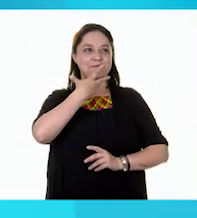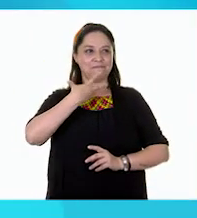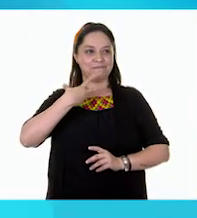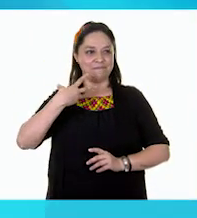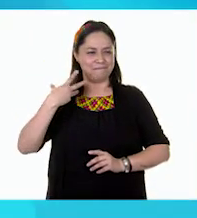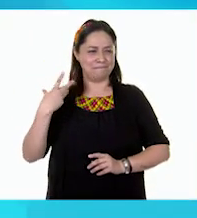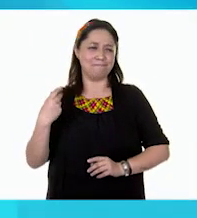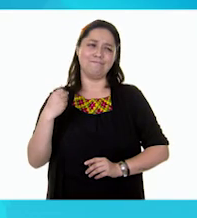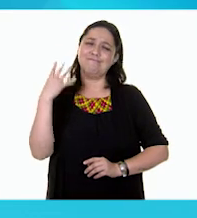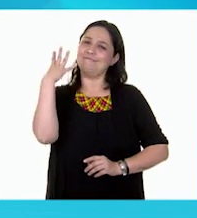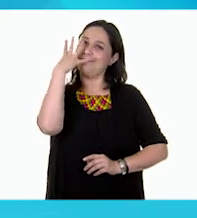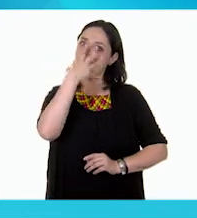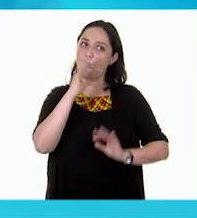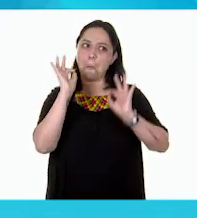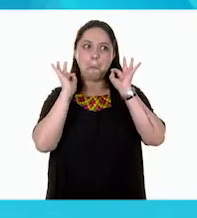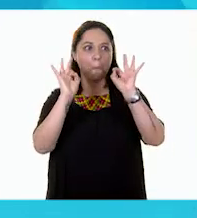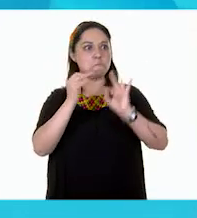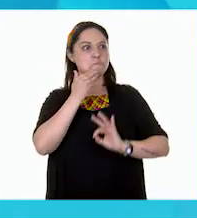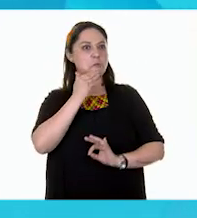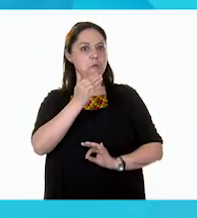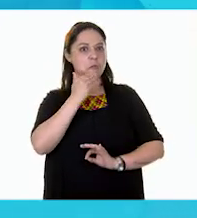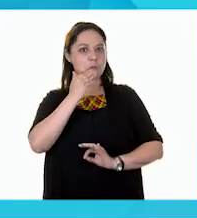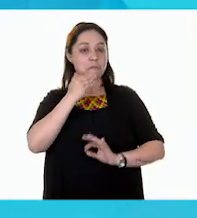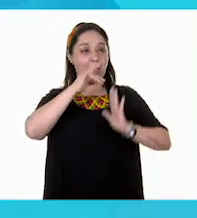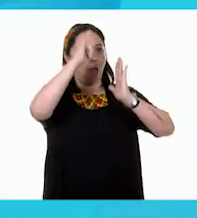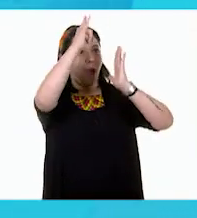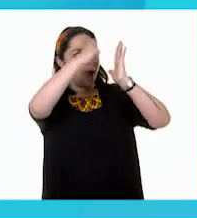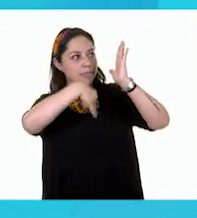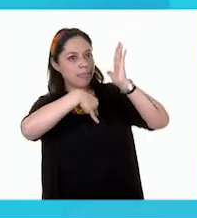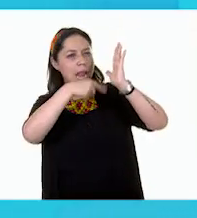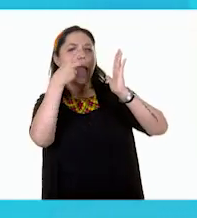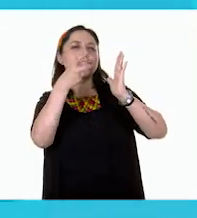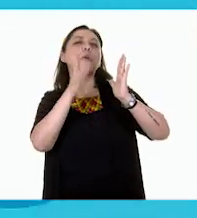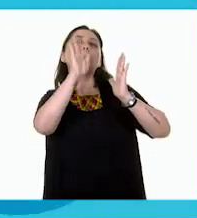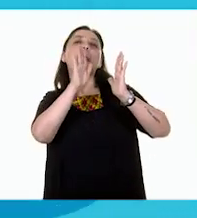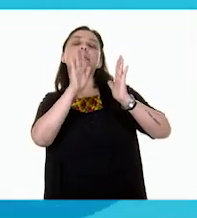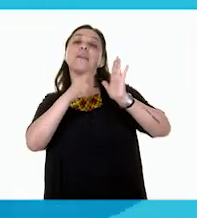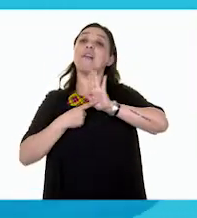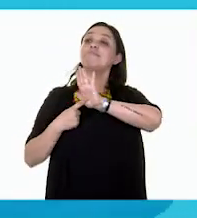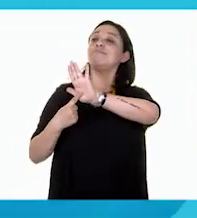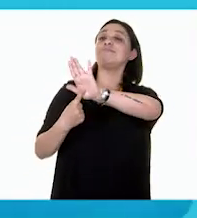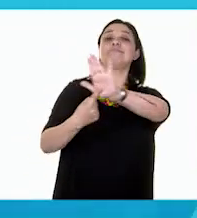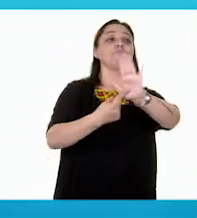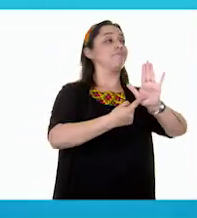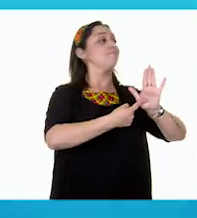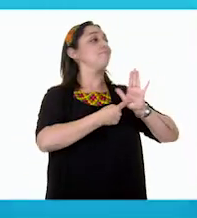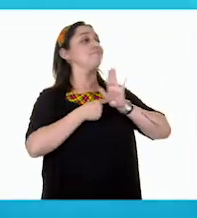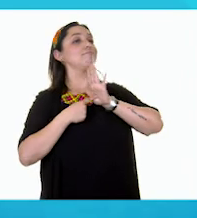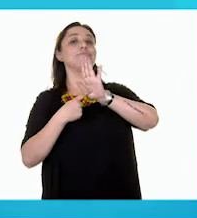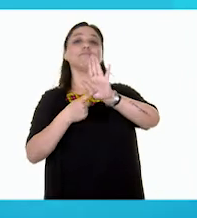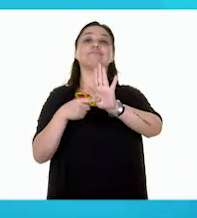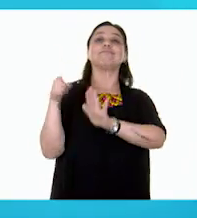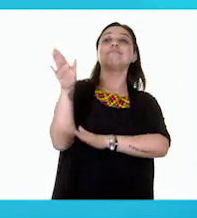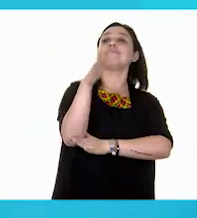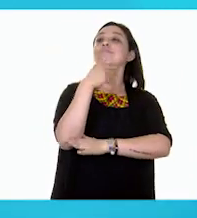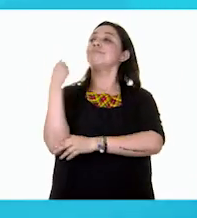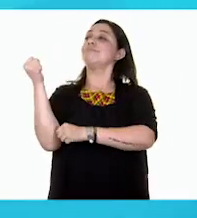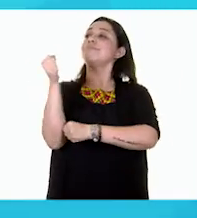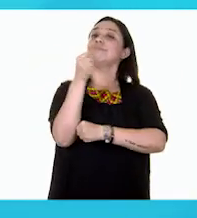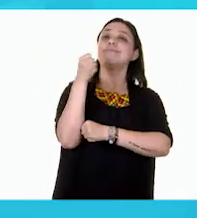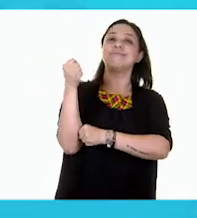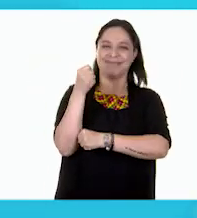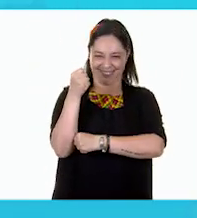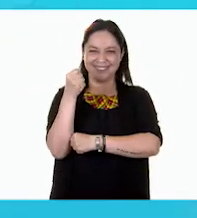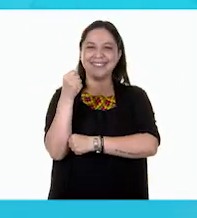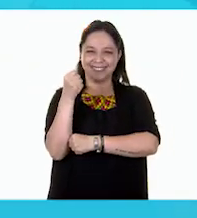quedó muy bien, maestra. Será nuestra bandera de campaña. Así es, así es, Gloria. Ahora sí que